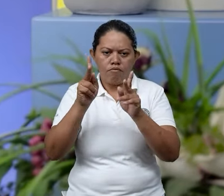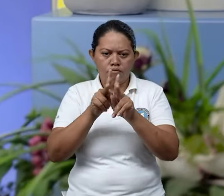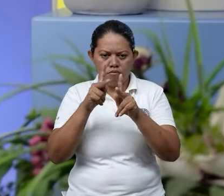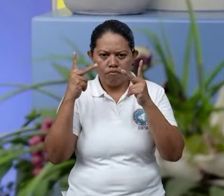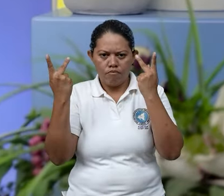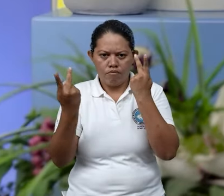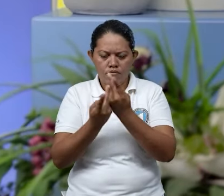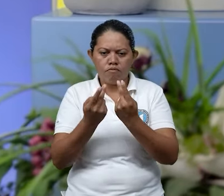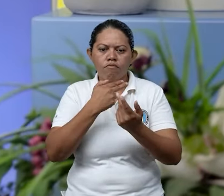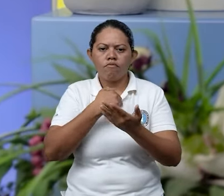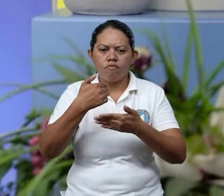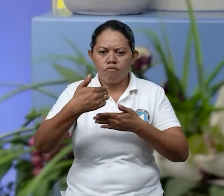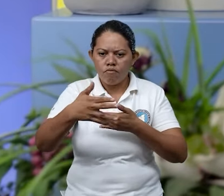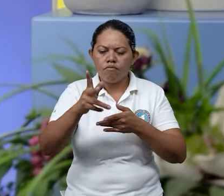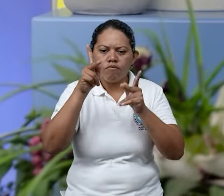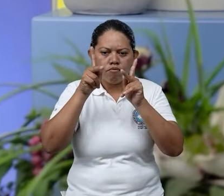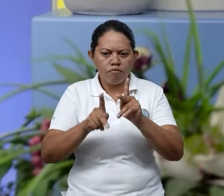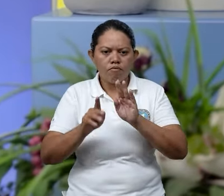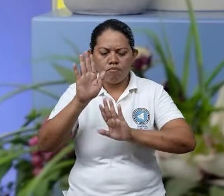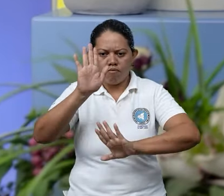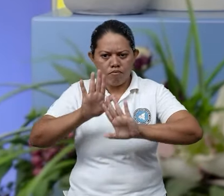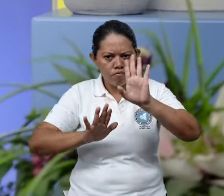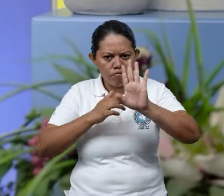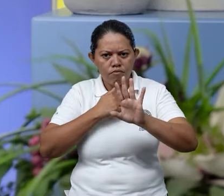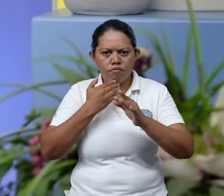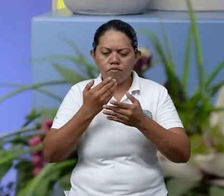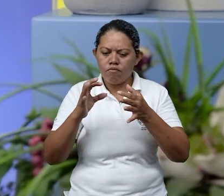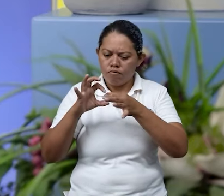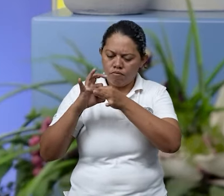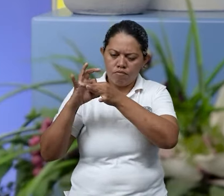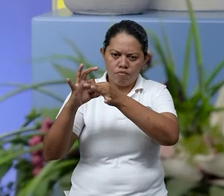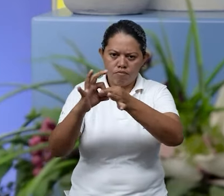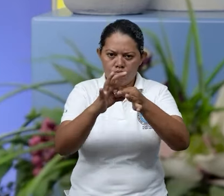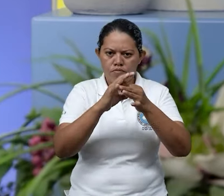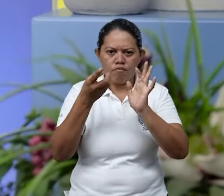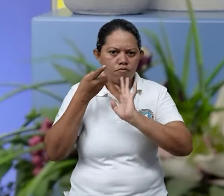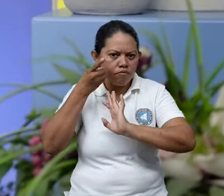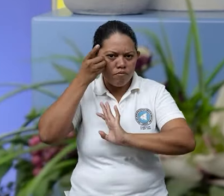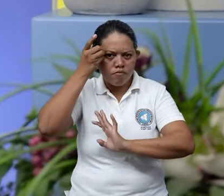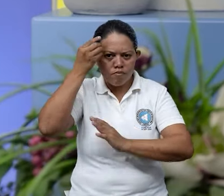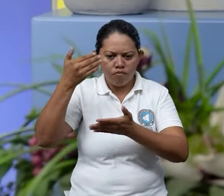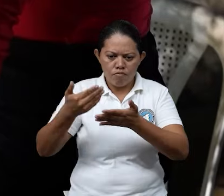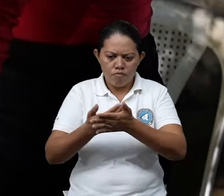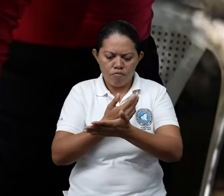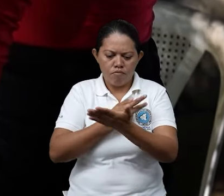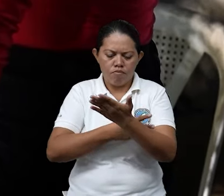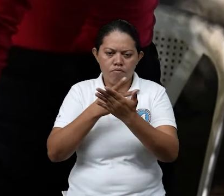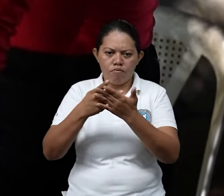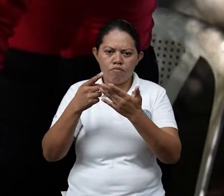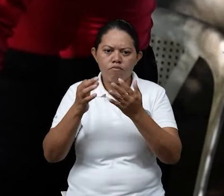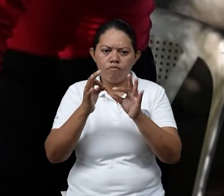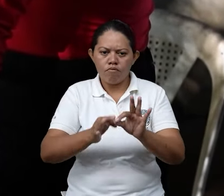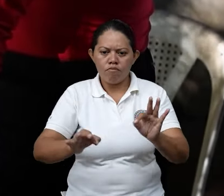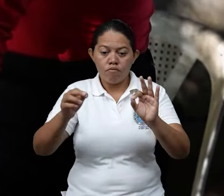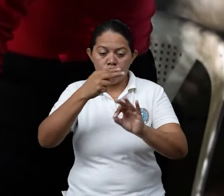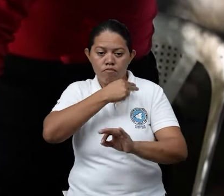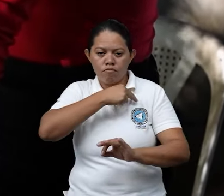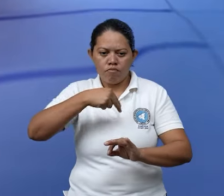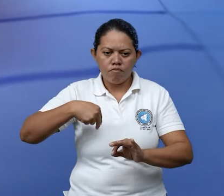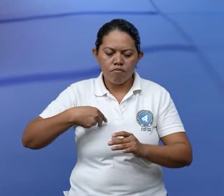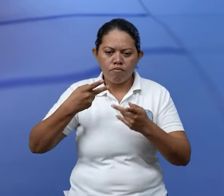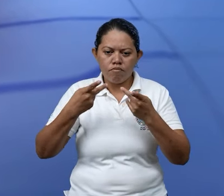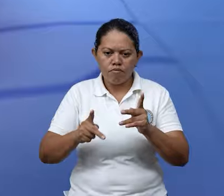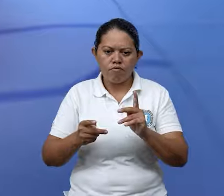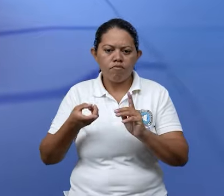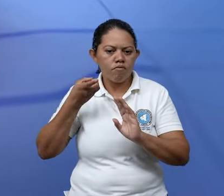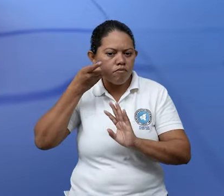en el mismo, por lo cual el protagonismo de estas es fundamental para este desarrollo de gestión de riesgo. Exactamente. Nosotros, para poder